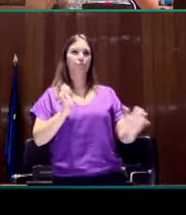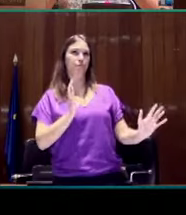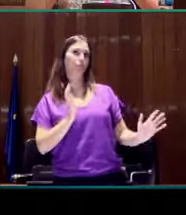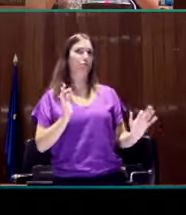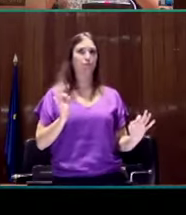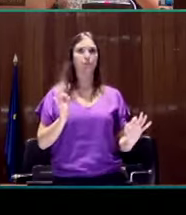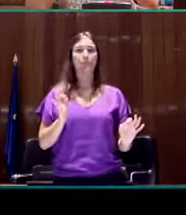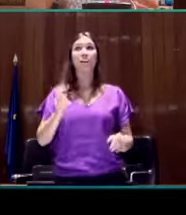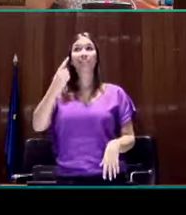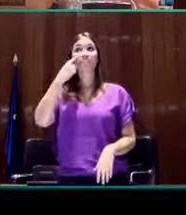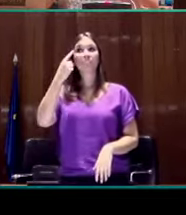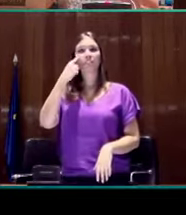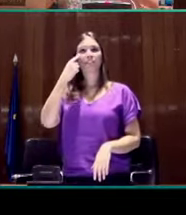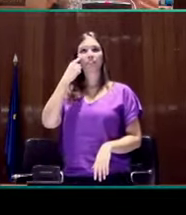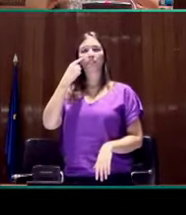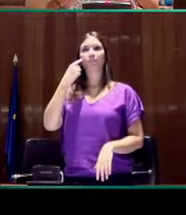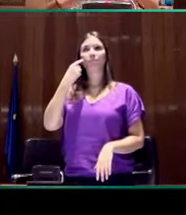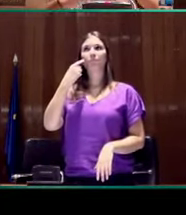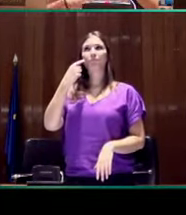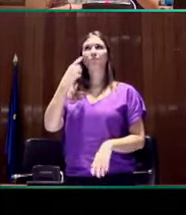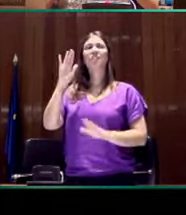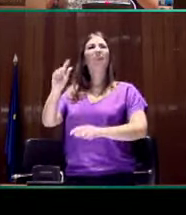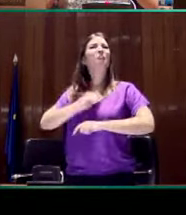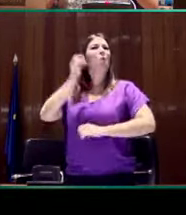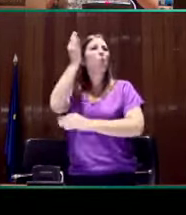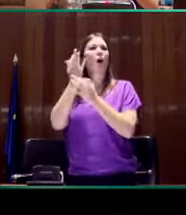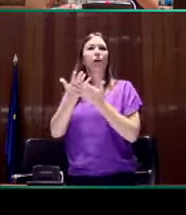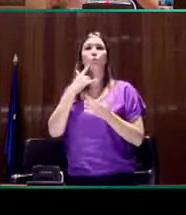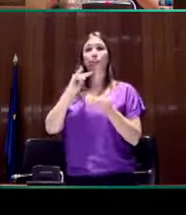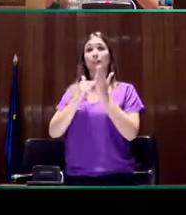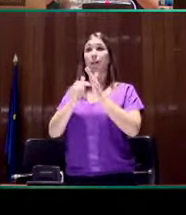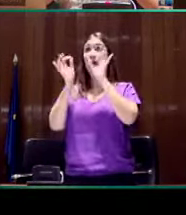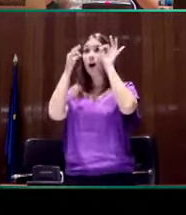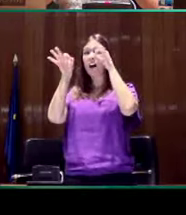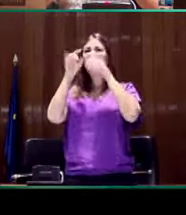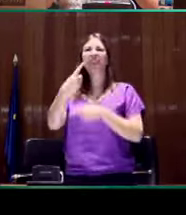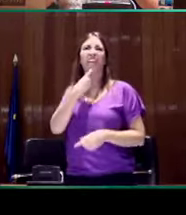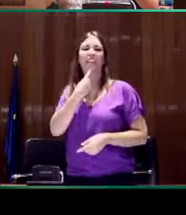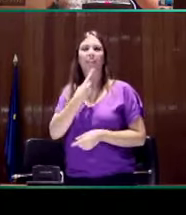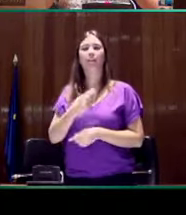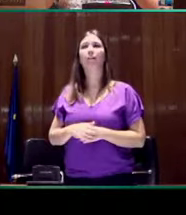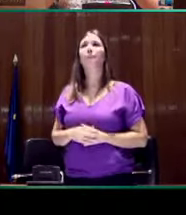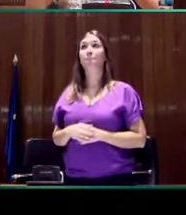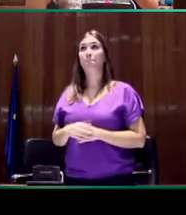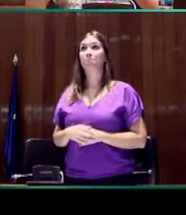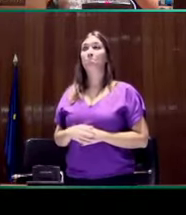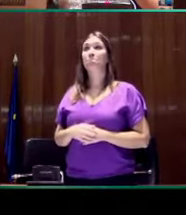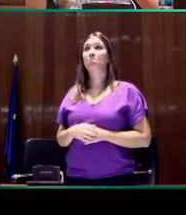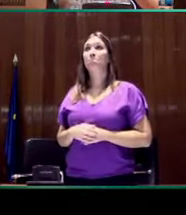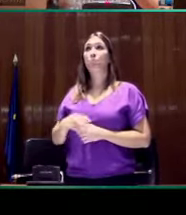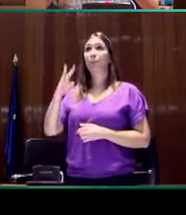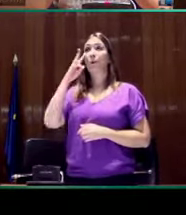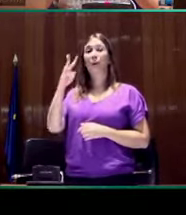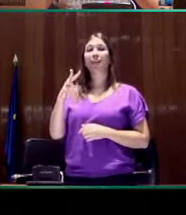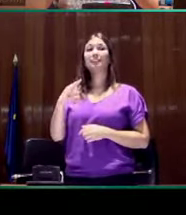qué nos aporta el sistema eye tracker. Vemos que podemos observar las